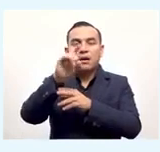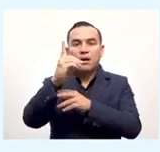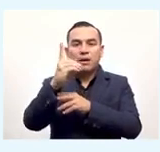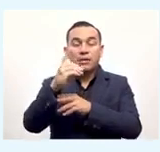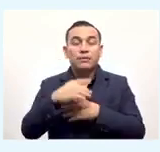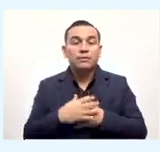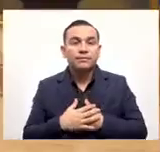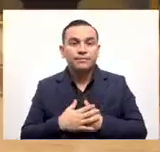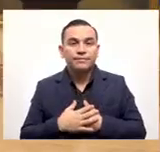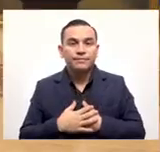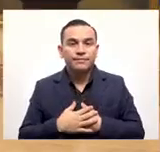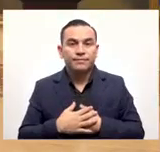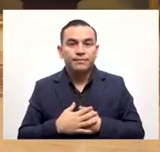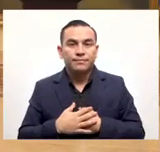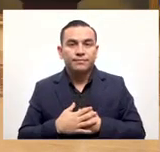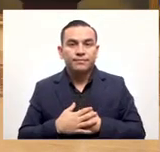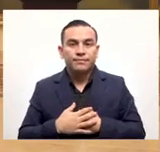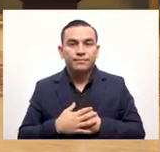nuestro país.